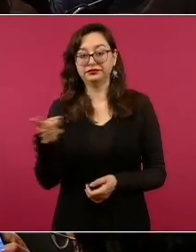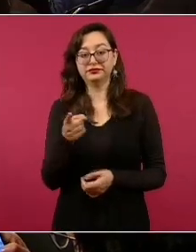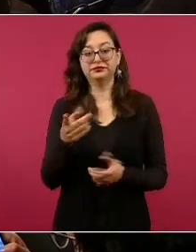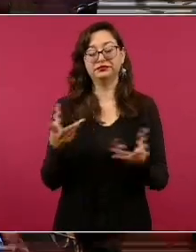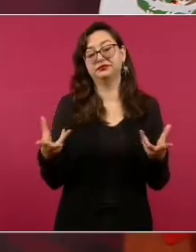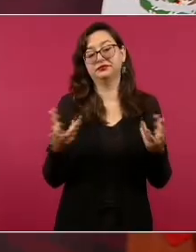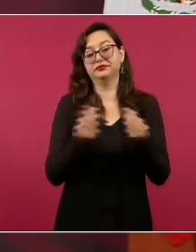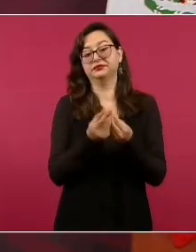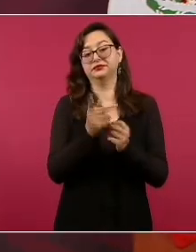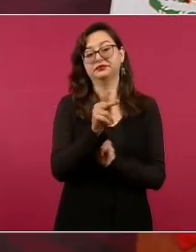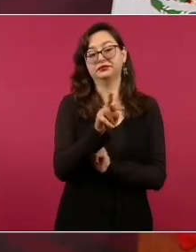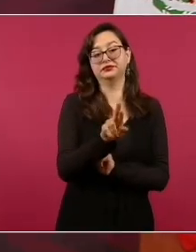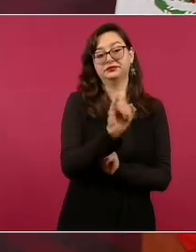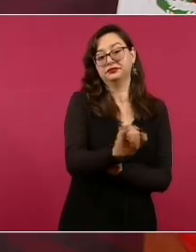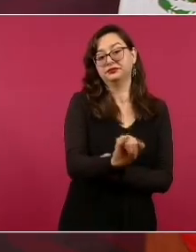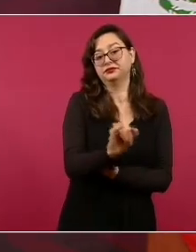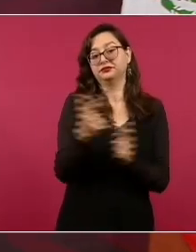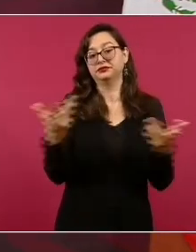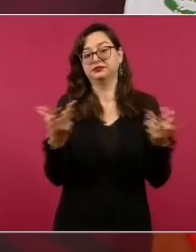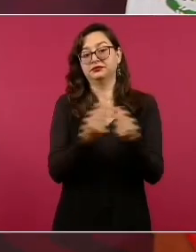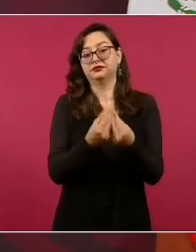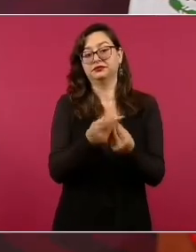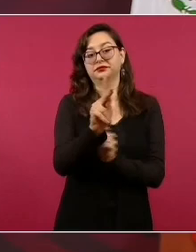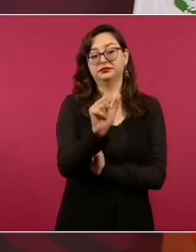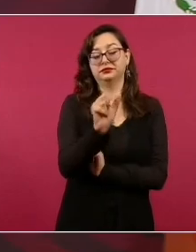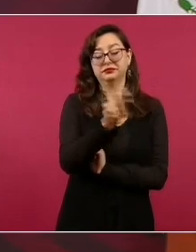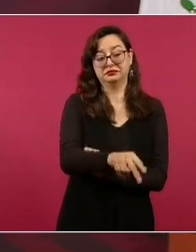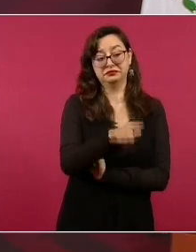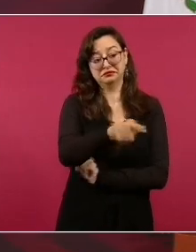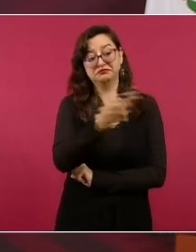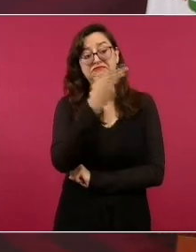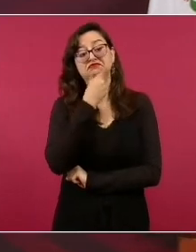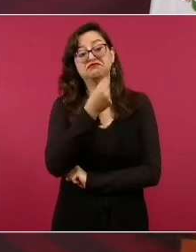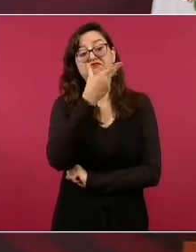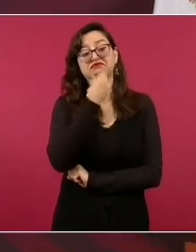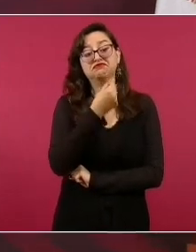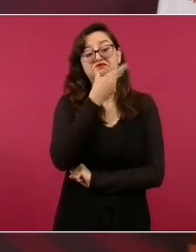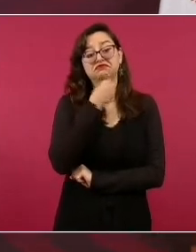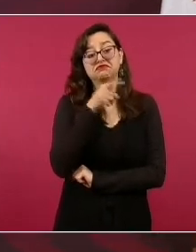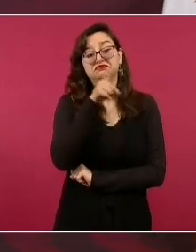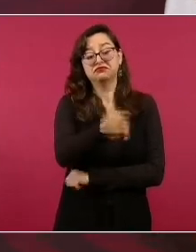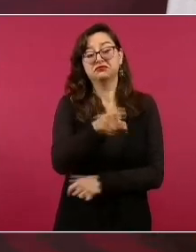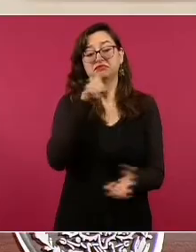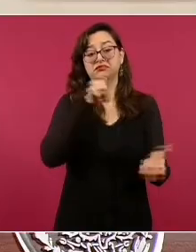apoyado por Calderón.